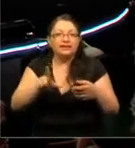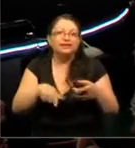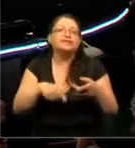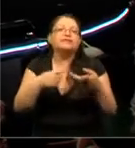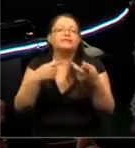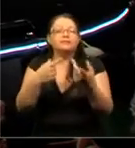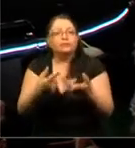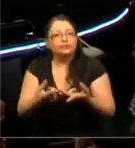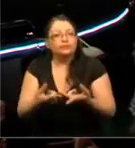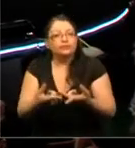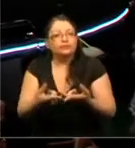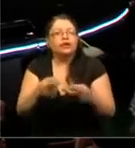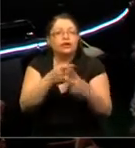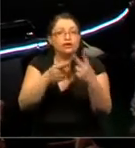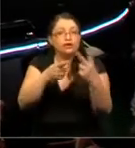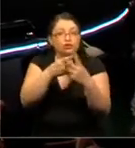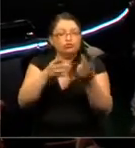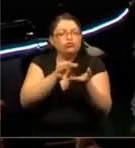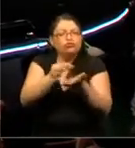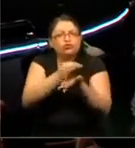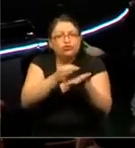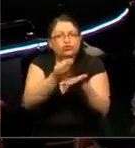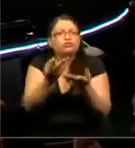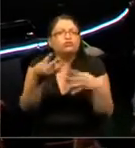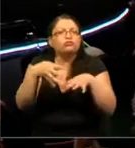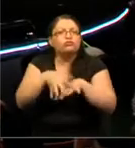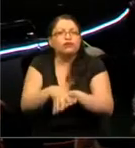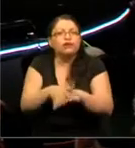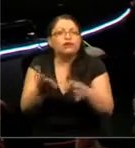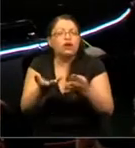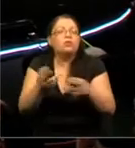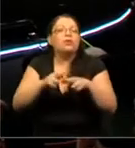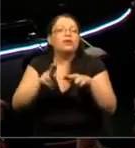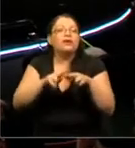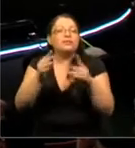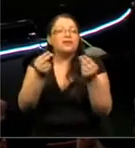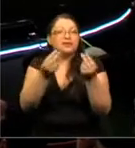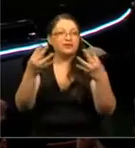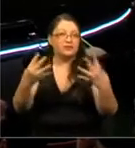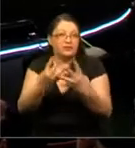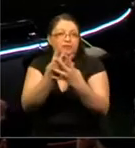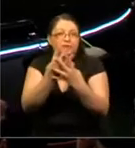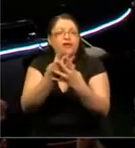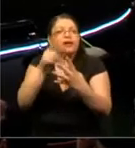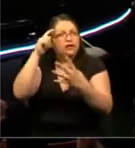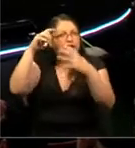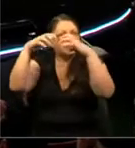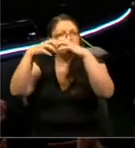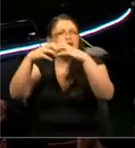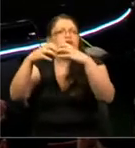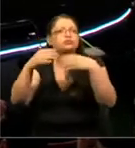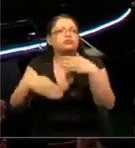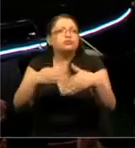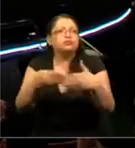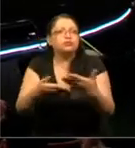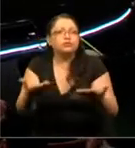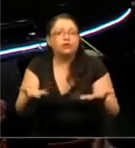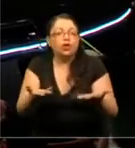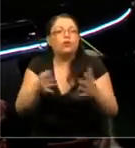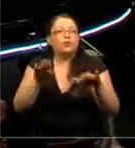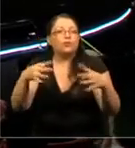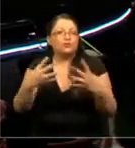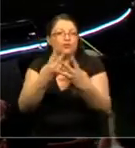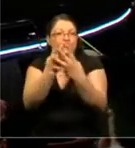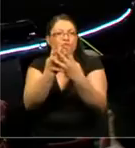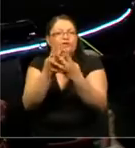Y estos dos tipos de celulares se integran para formar una red. Y el cerebro opera y funciona como una red